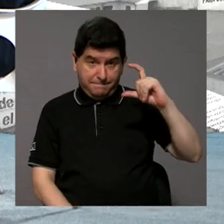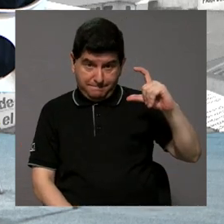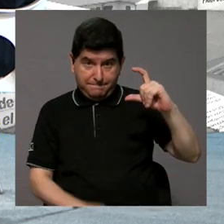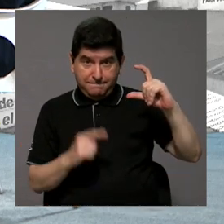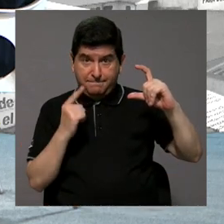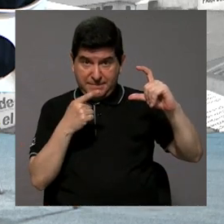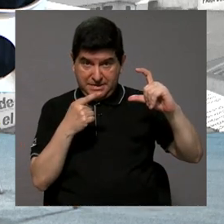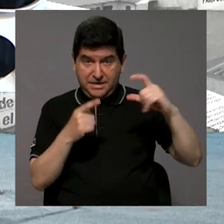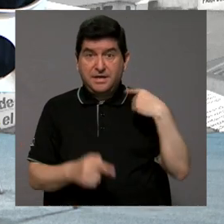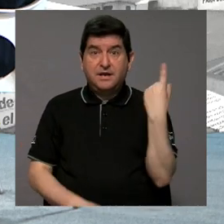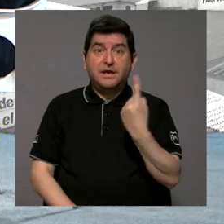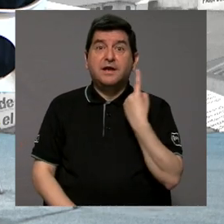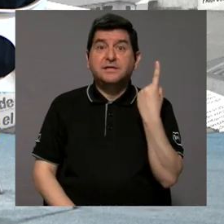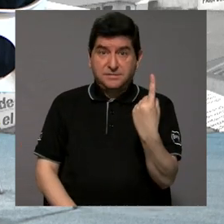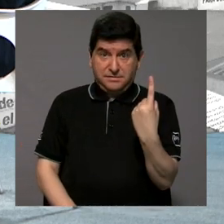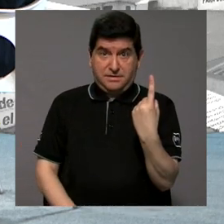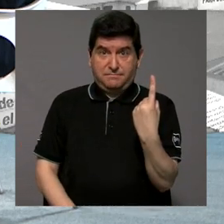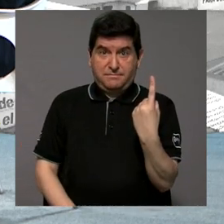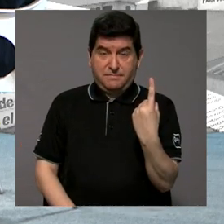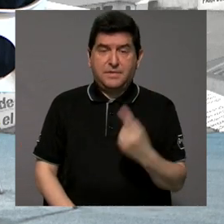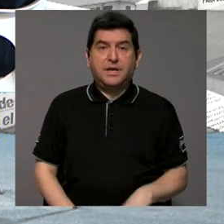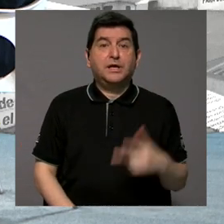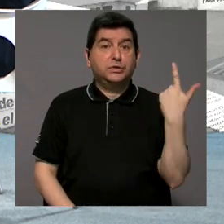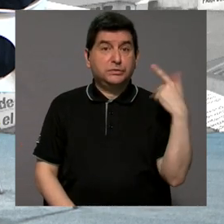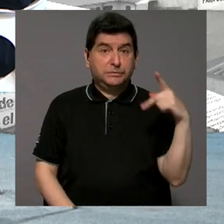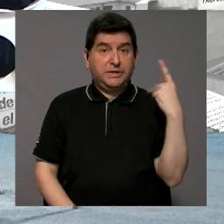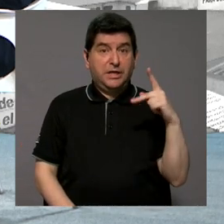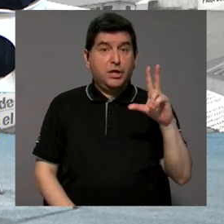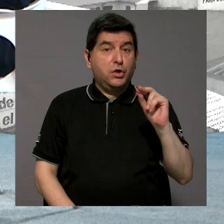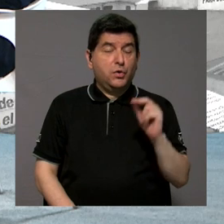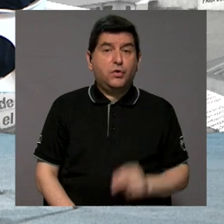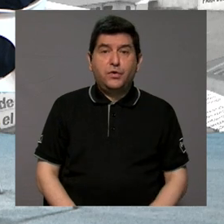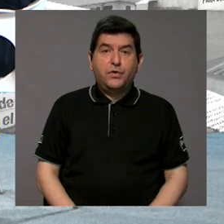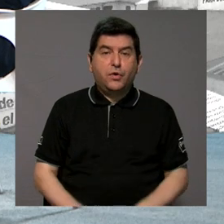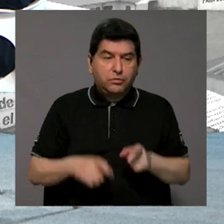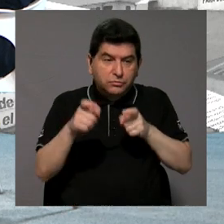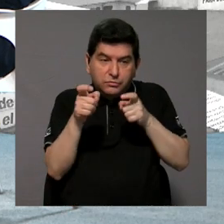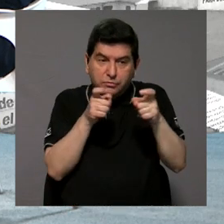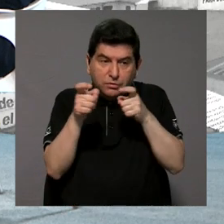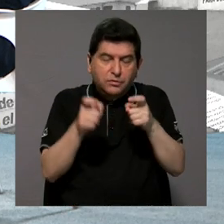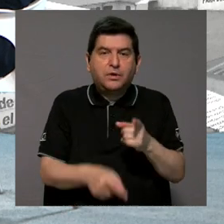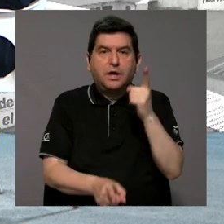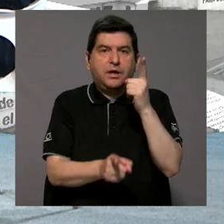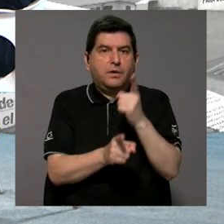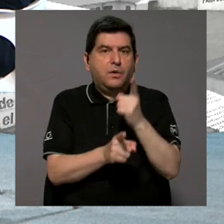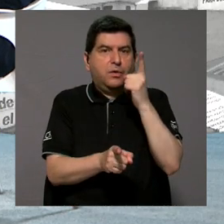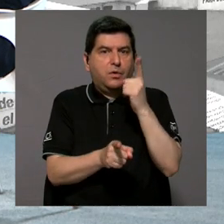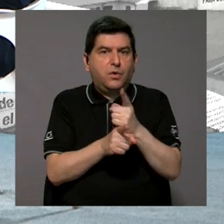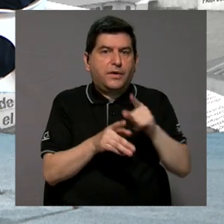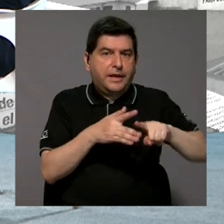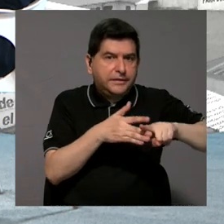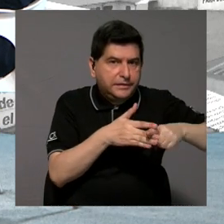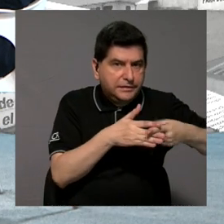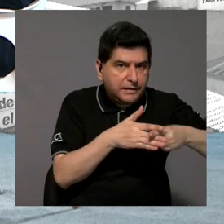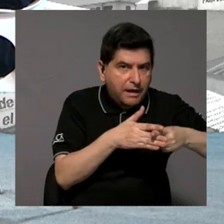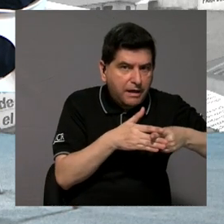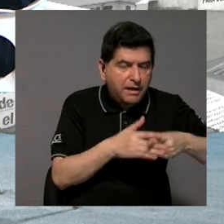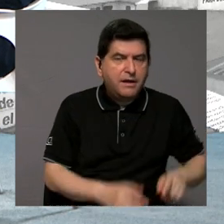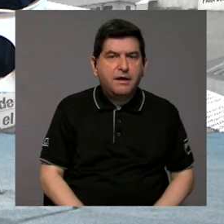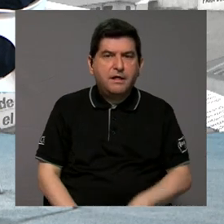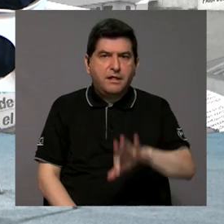siempre van a ser peligrosas si no se manejan con la debida herramienta, el